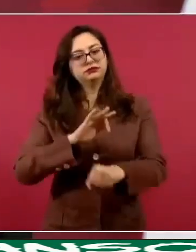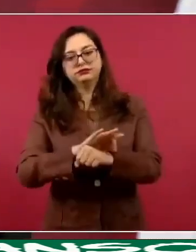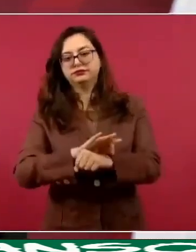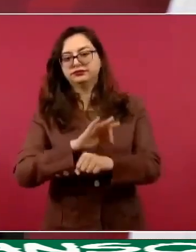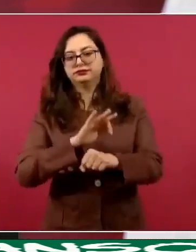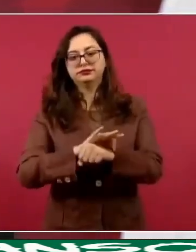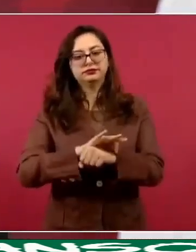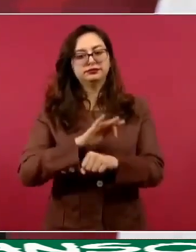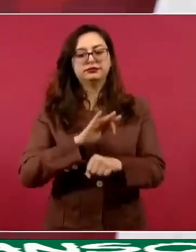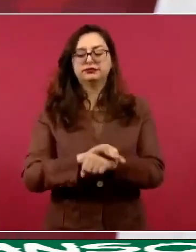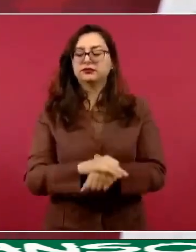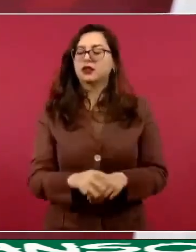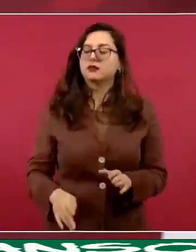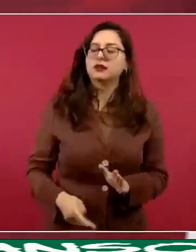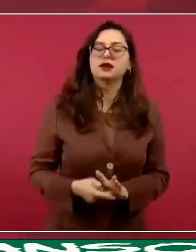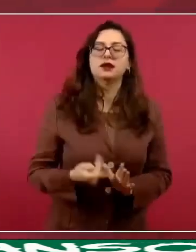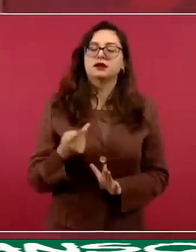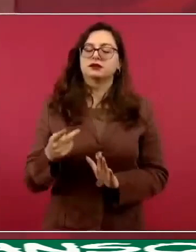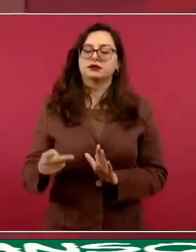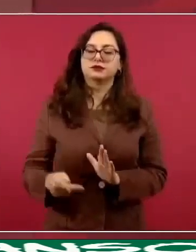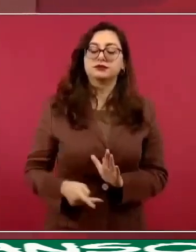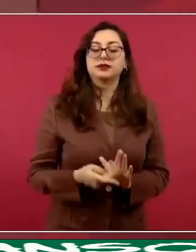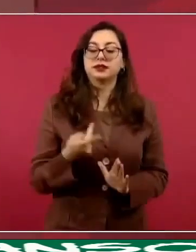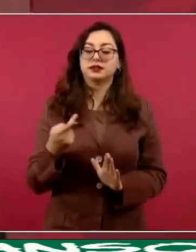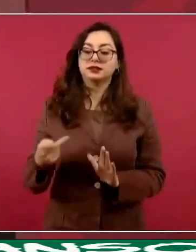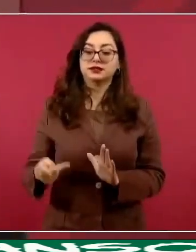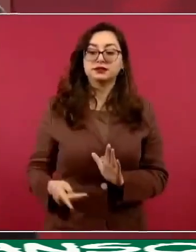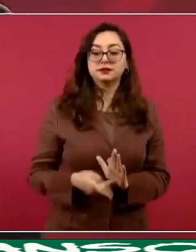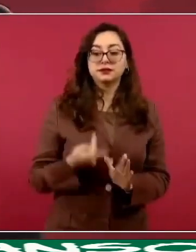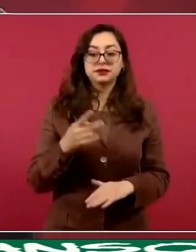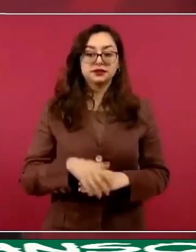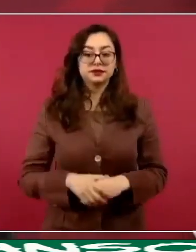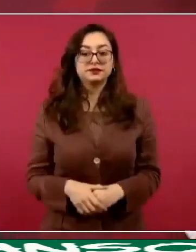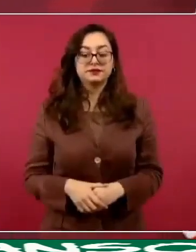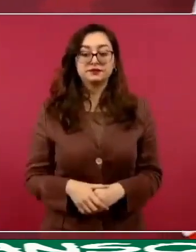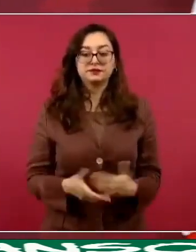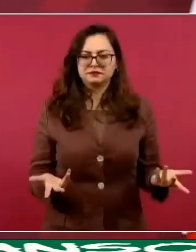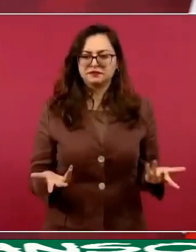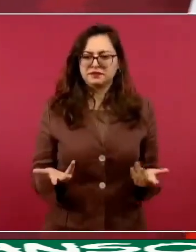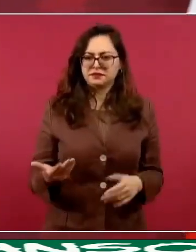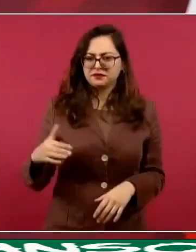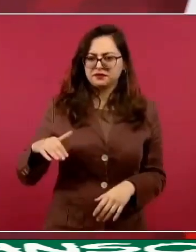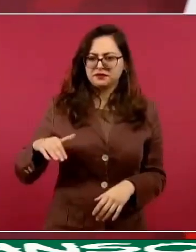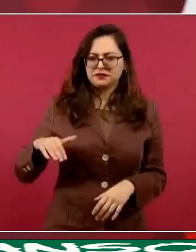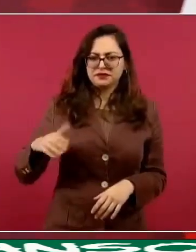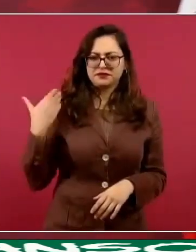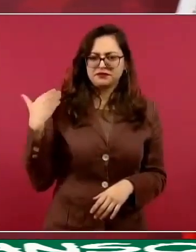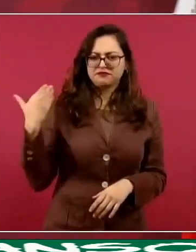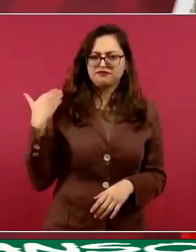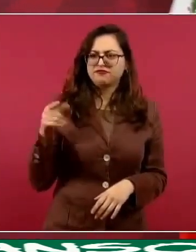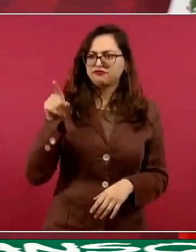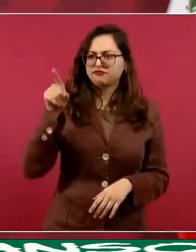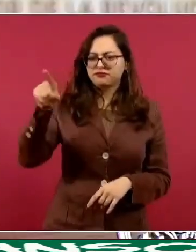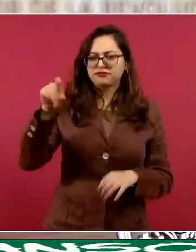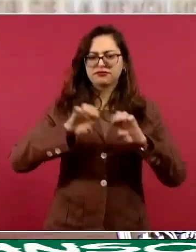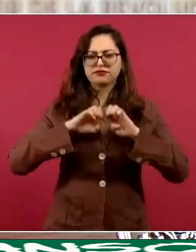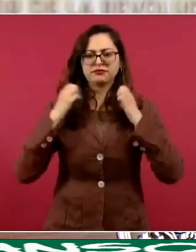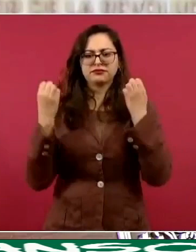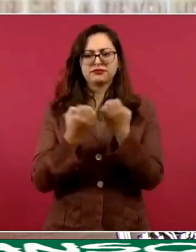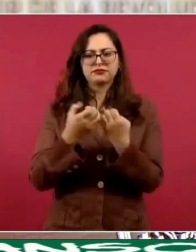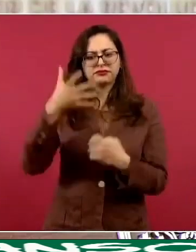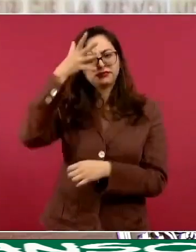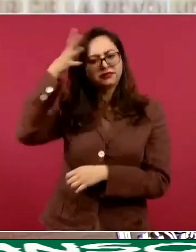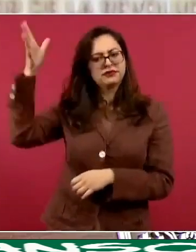Ahora, con lo del Estadio Azteca, Bad